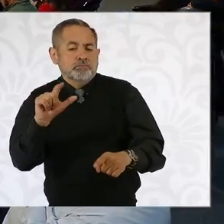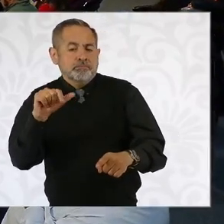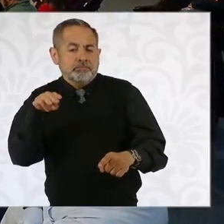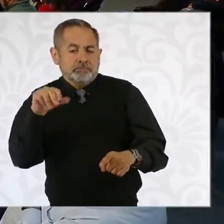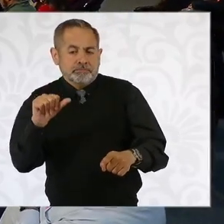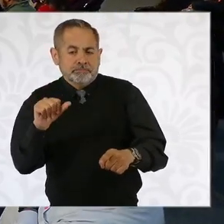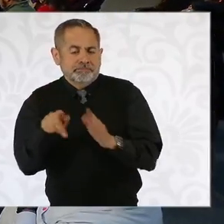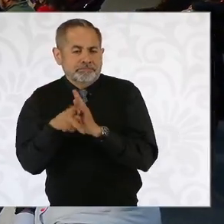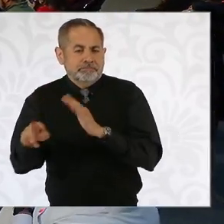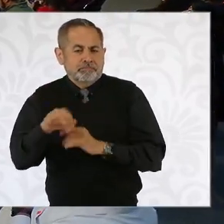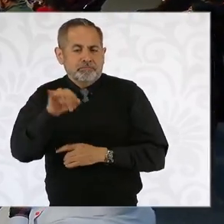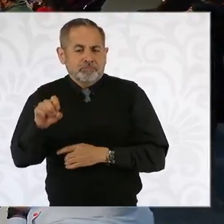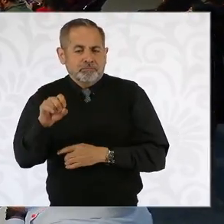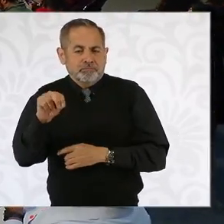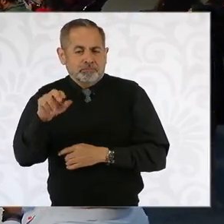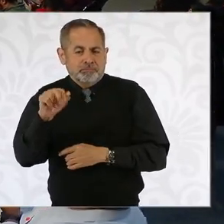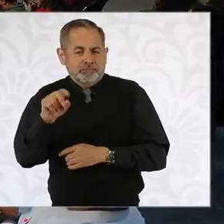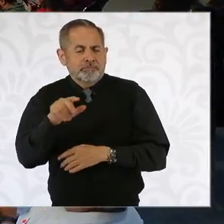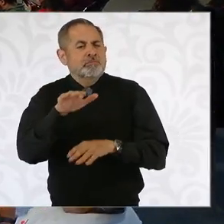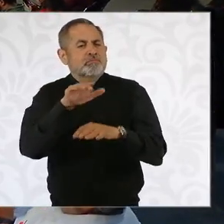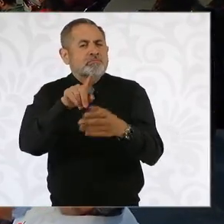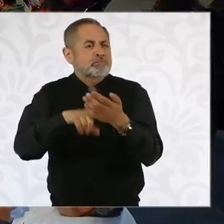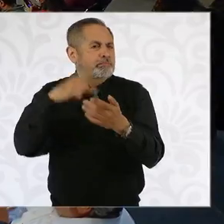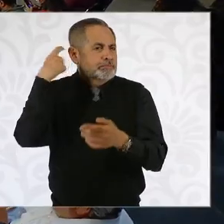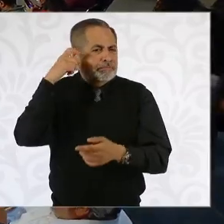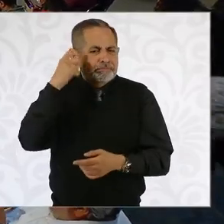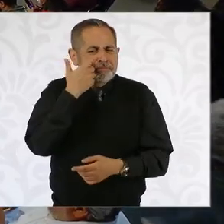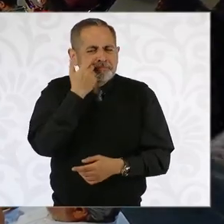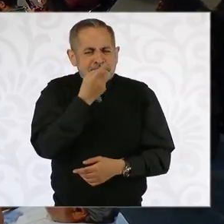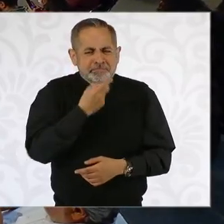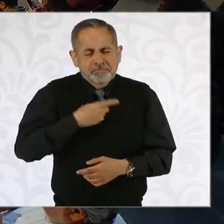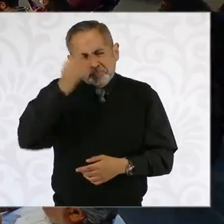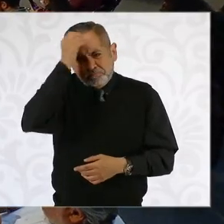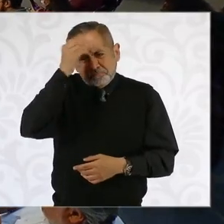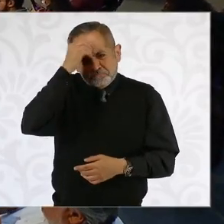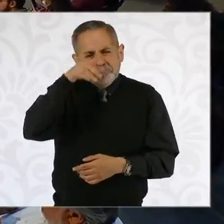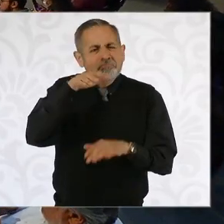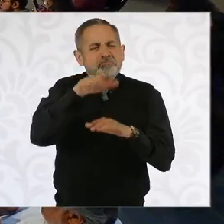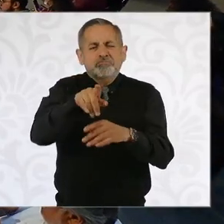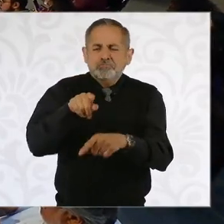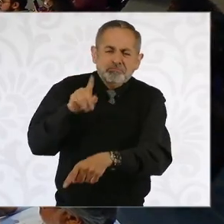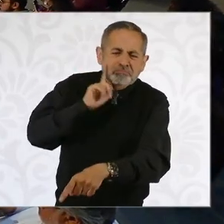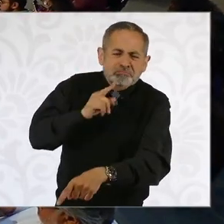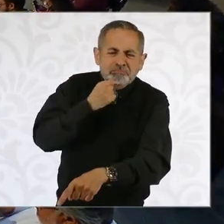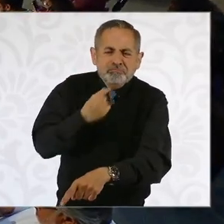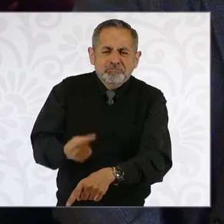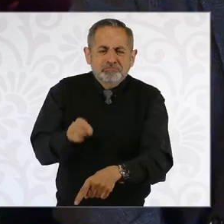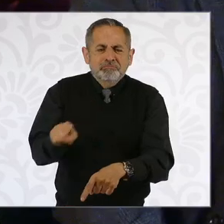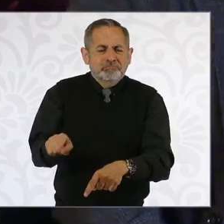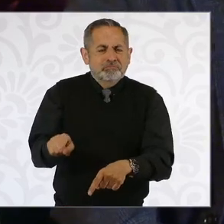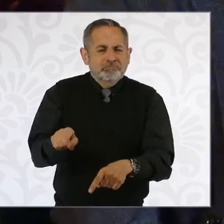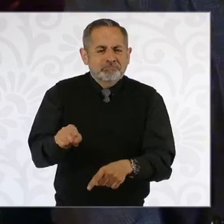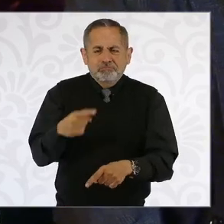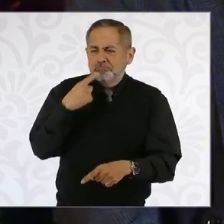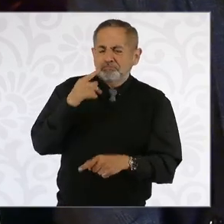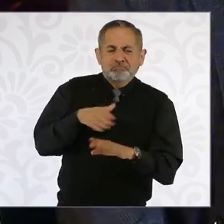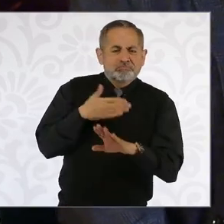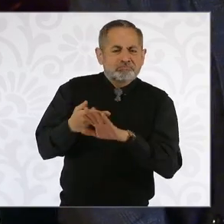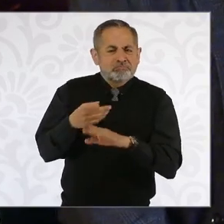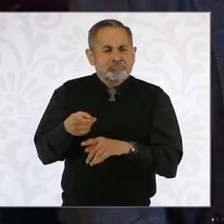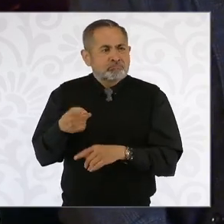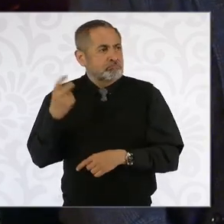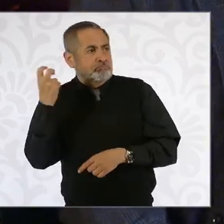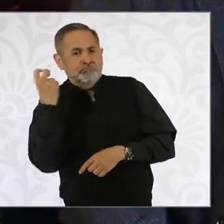propósito de lo de Querétaro, quisiera pedirle su opinión sobre el caso de esta niña que está acusada y que a su violador